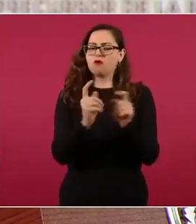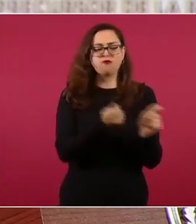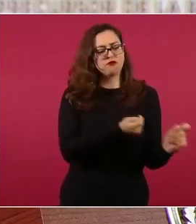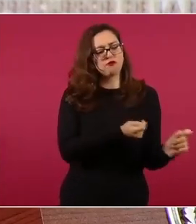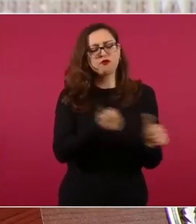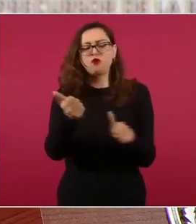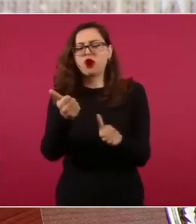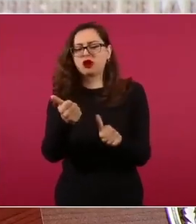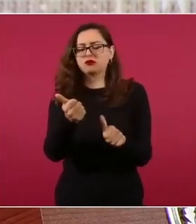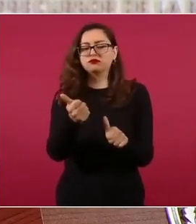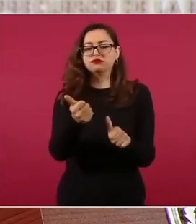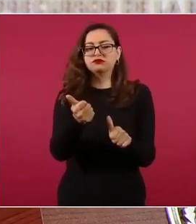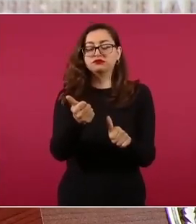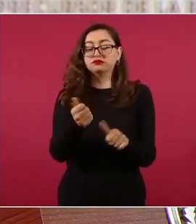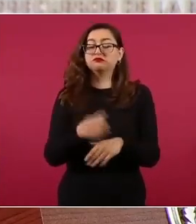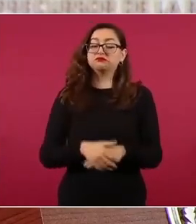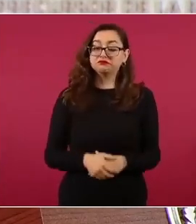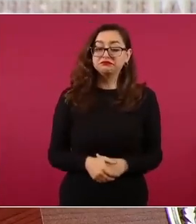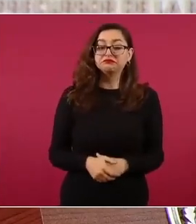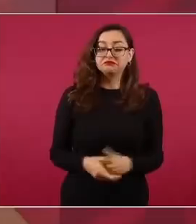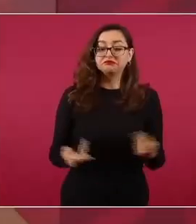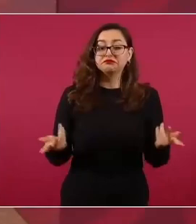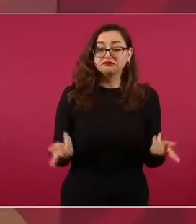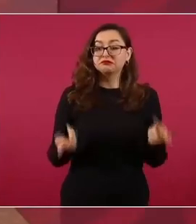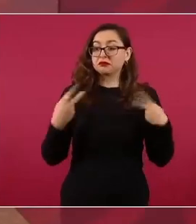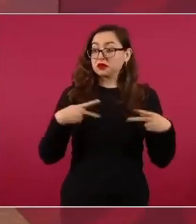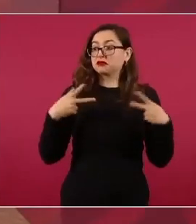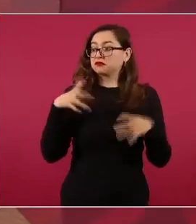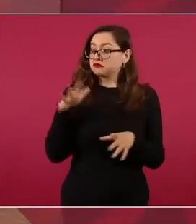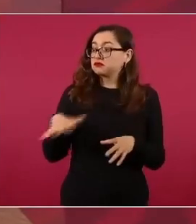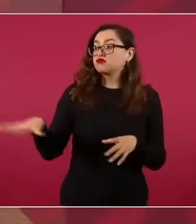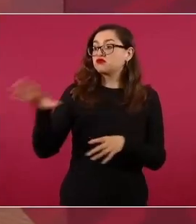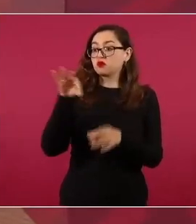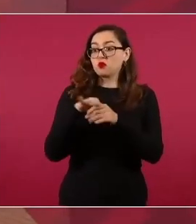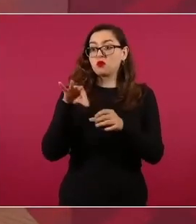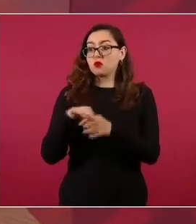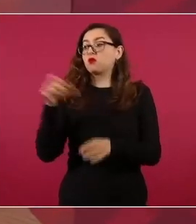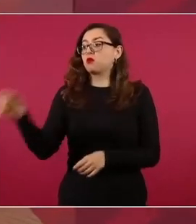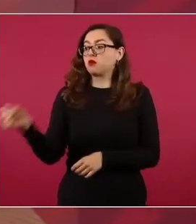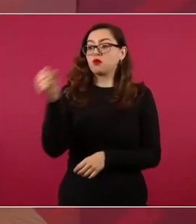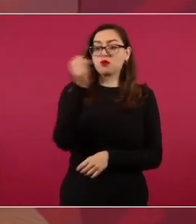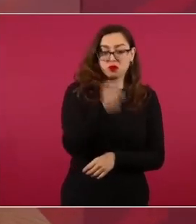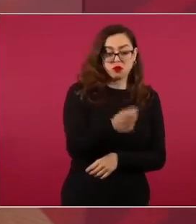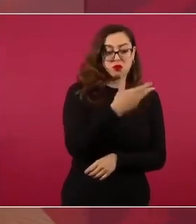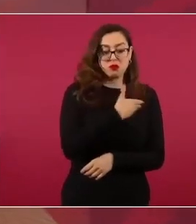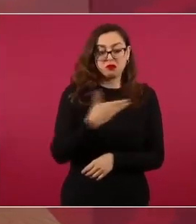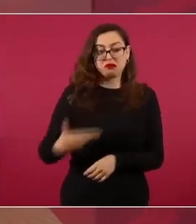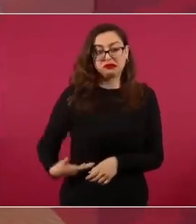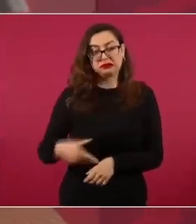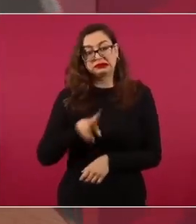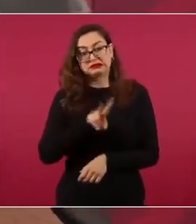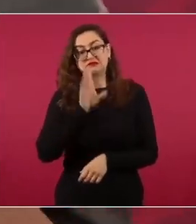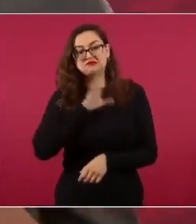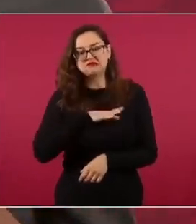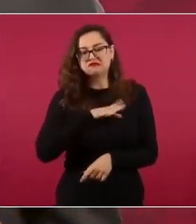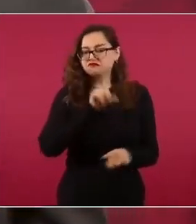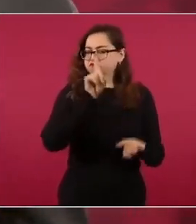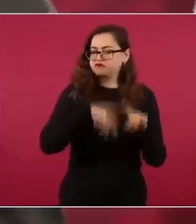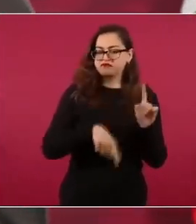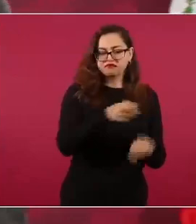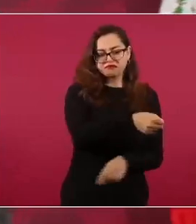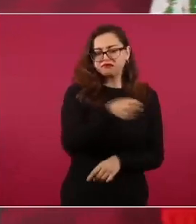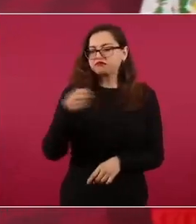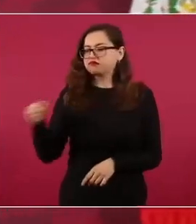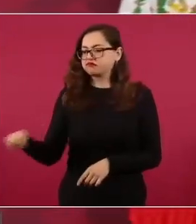o se va, porque el pueblo pone y el pueblo quita. Pero esto no es el